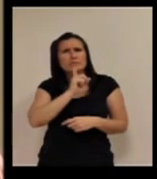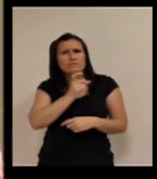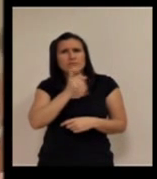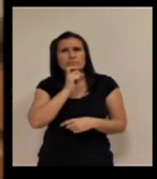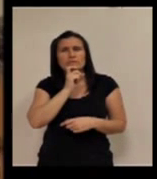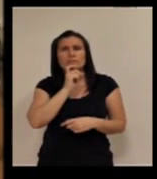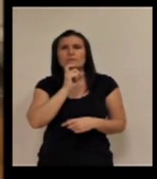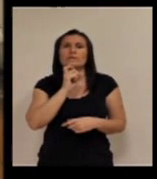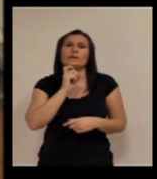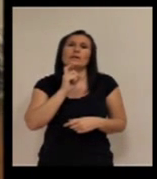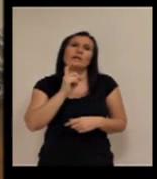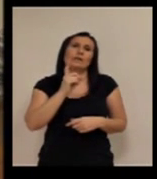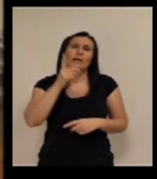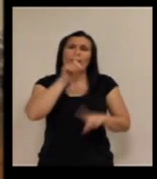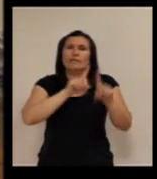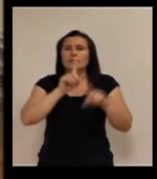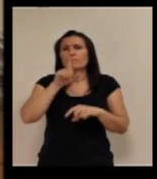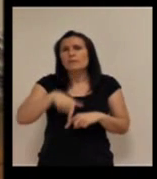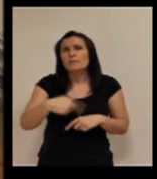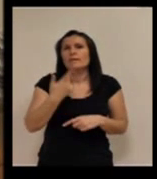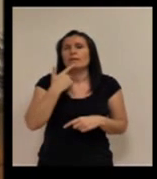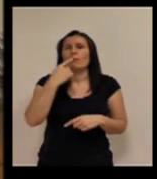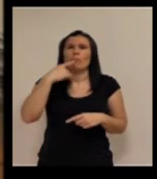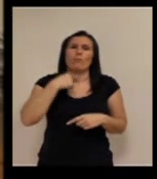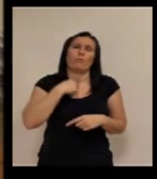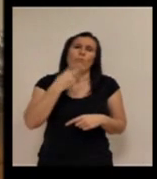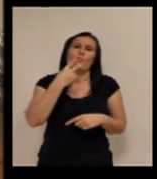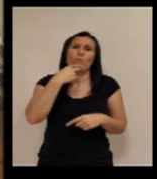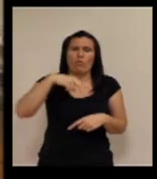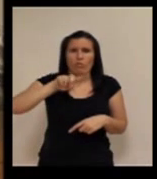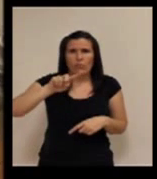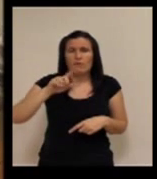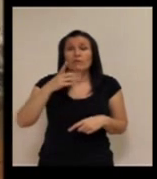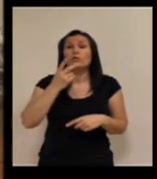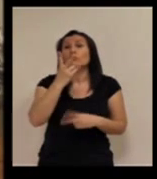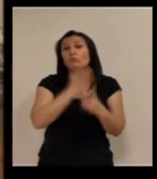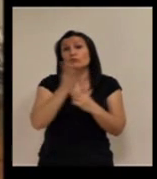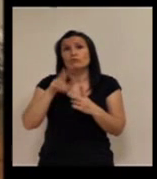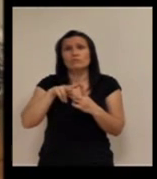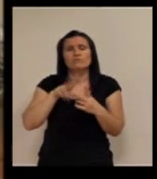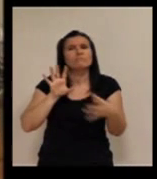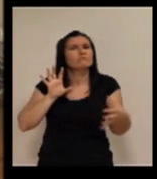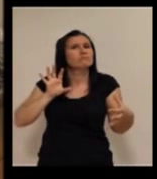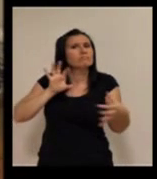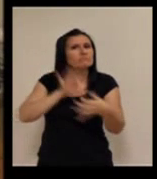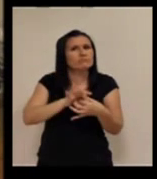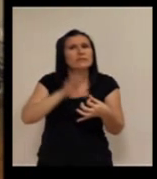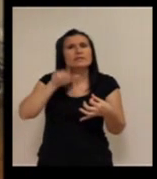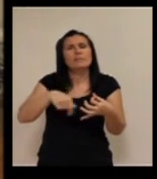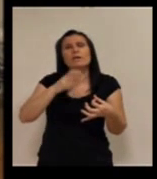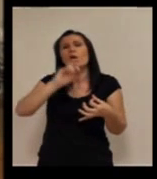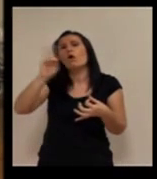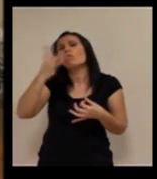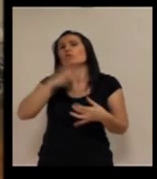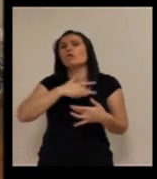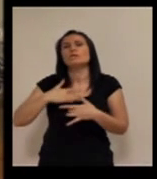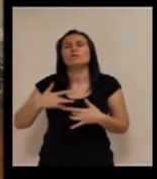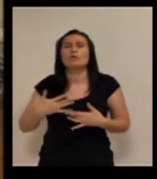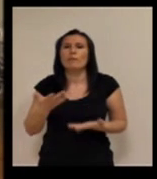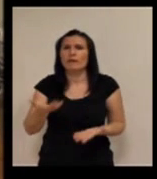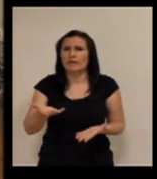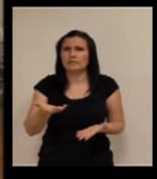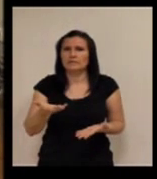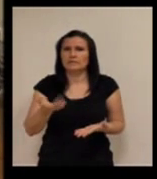disártria como dificultades en la pronunciación. Y son dos fenómenos que están muy vinculados, son signos y síntomas de